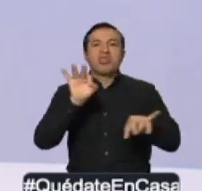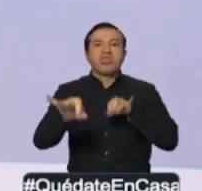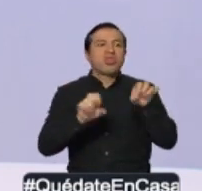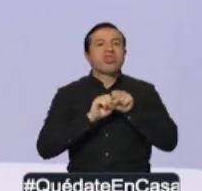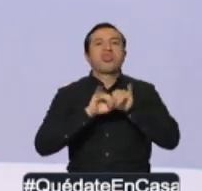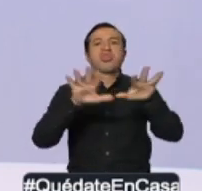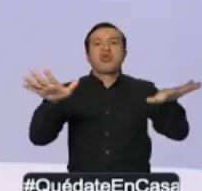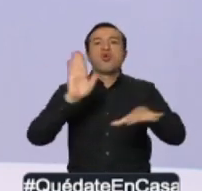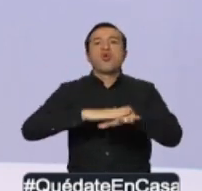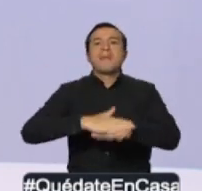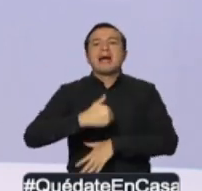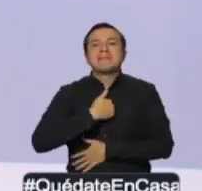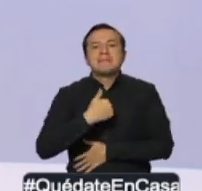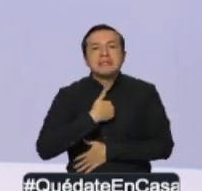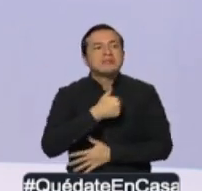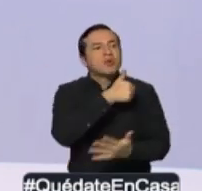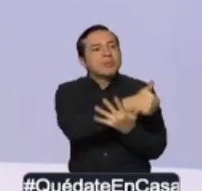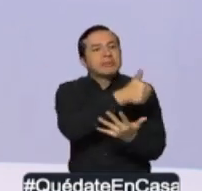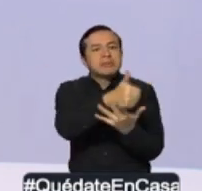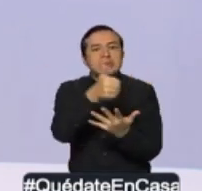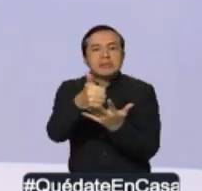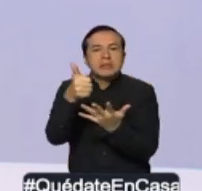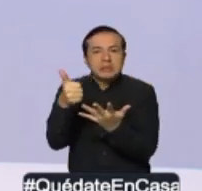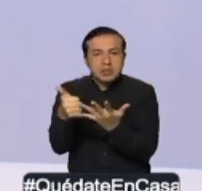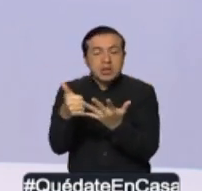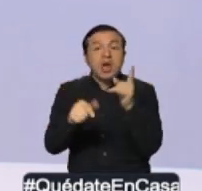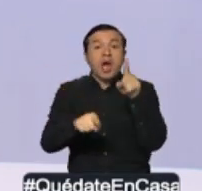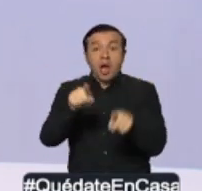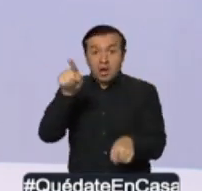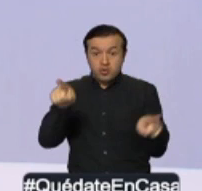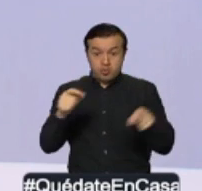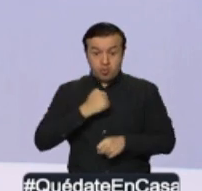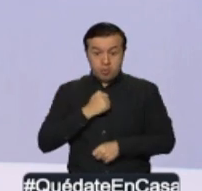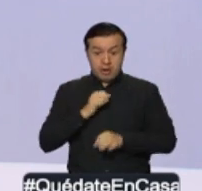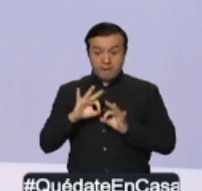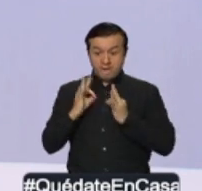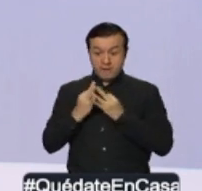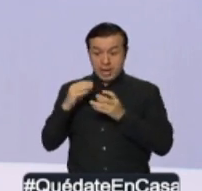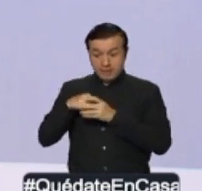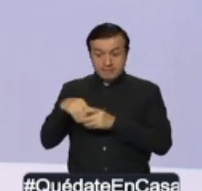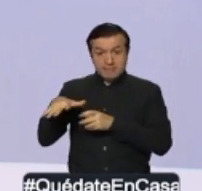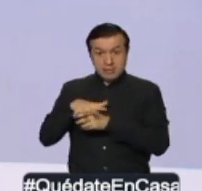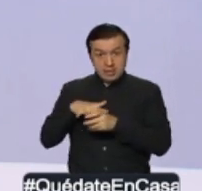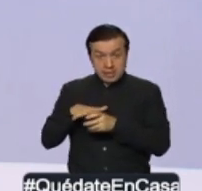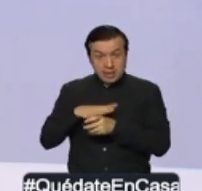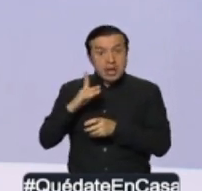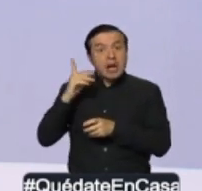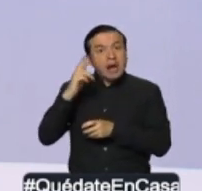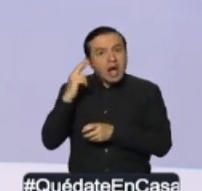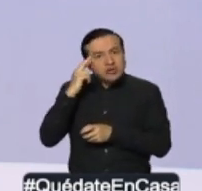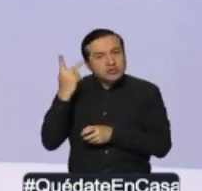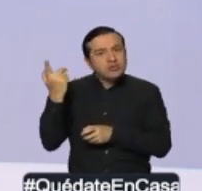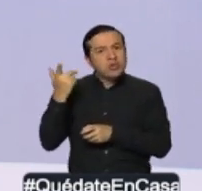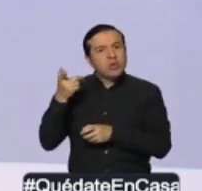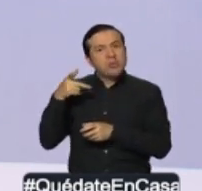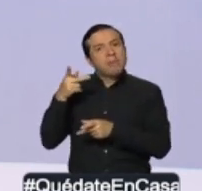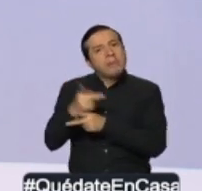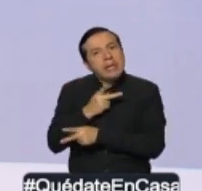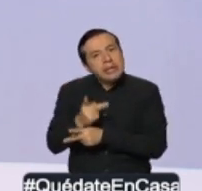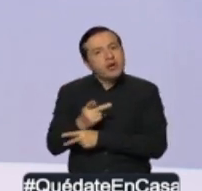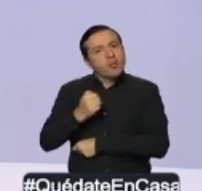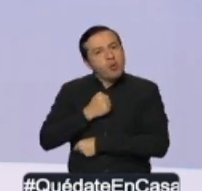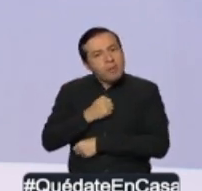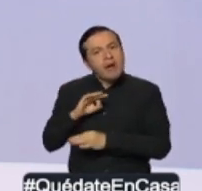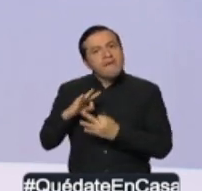familiares, amigos que pueden afectarse. Seamos conscientes de que el riesgo lo